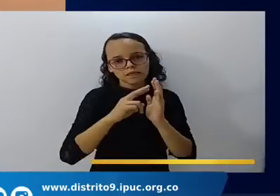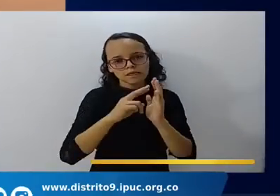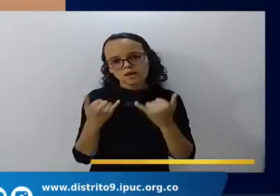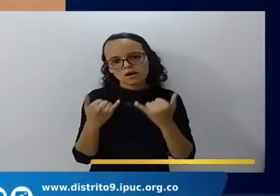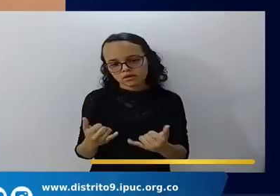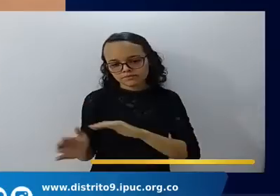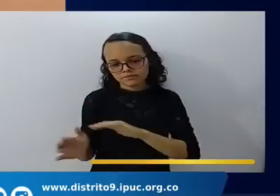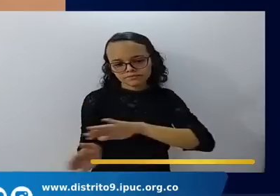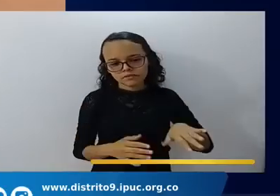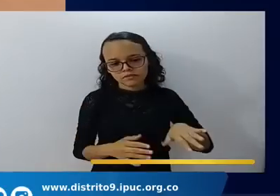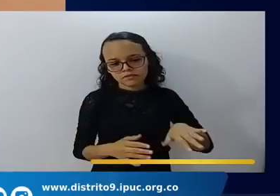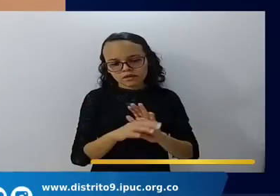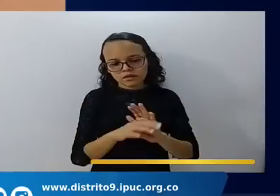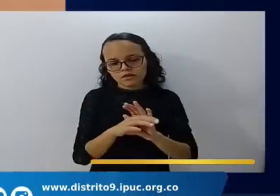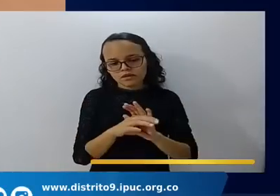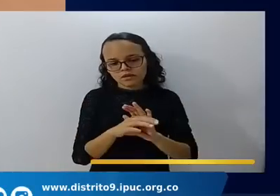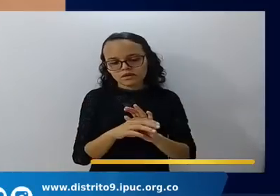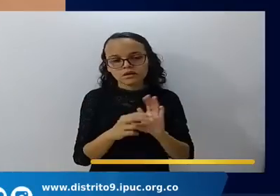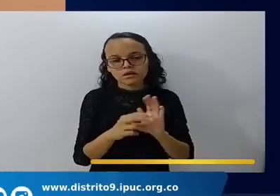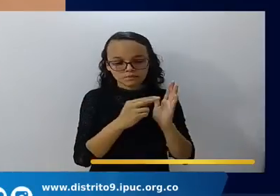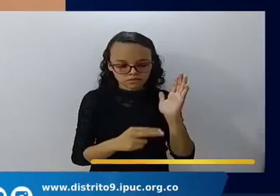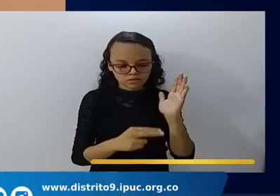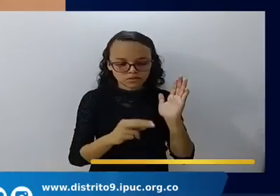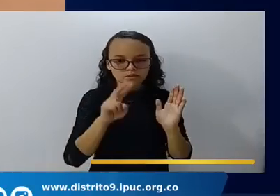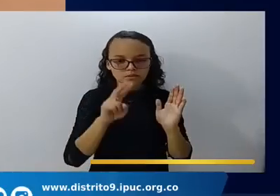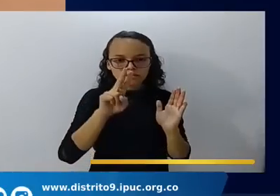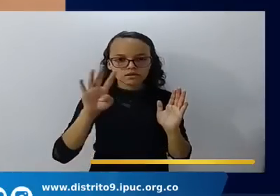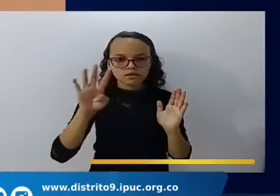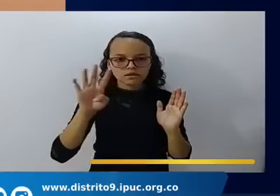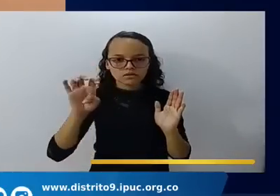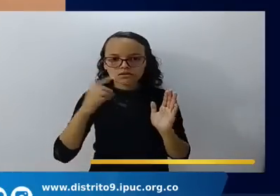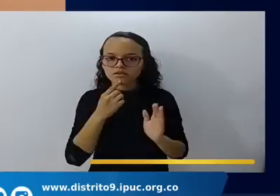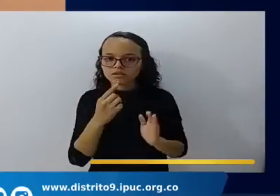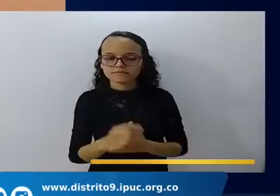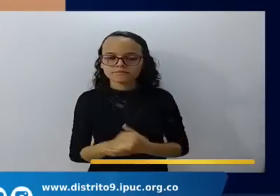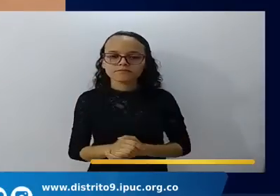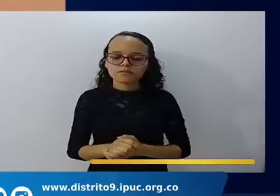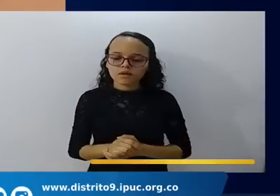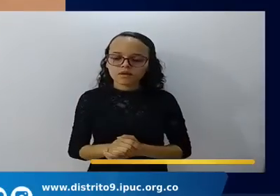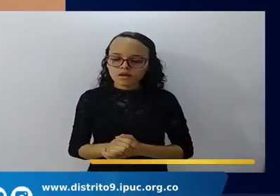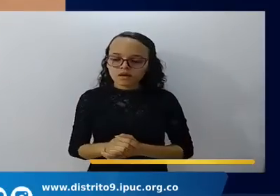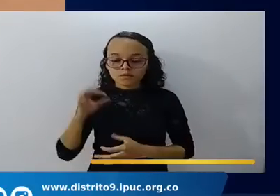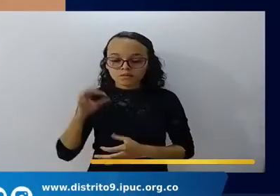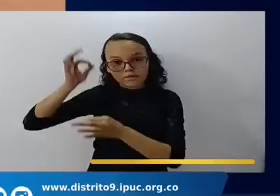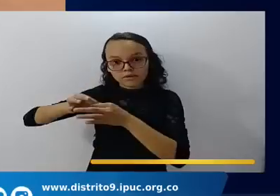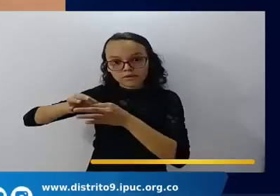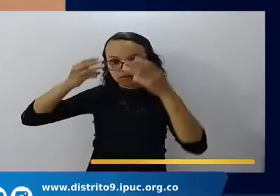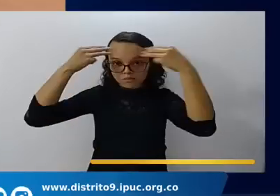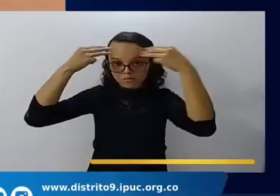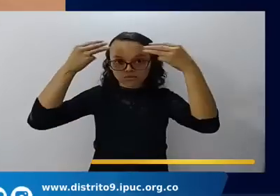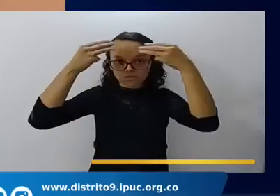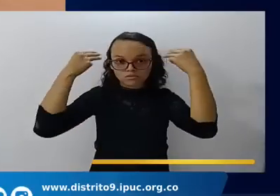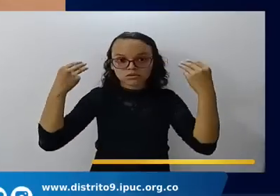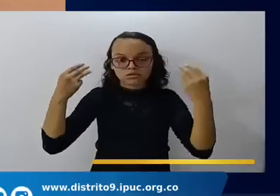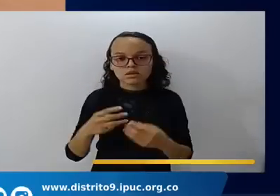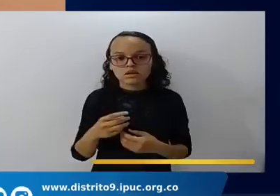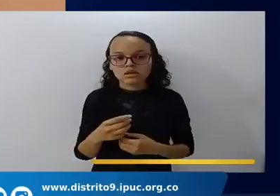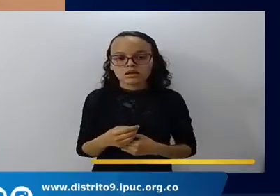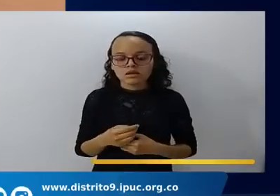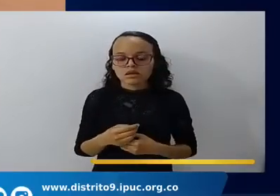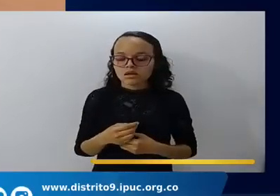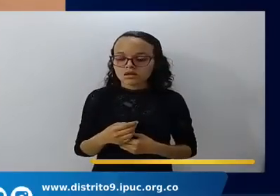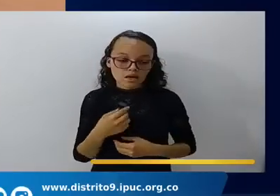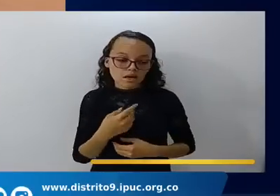24 por la fe Moisés hecho ya grande rehusó llamarse hijo de la hija de